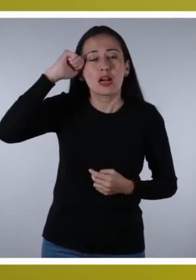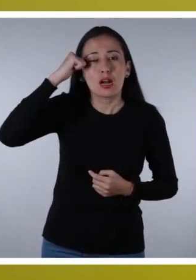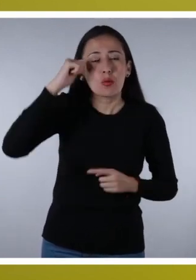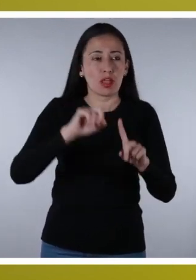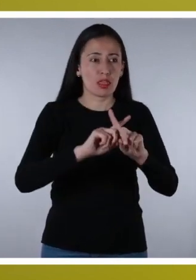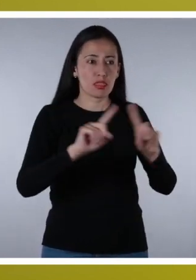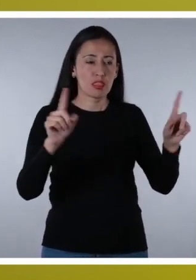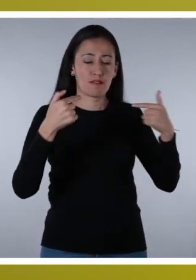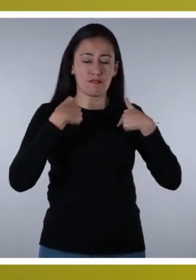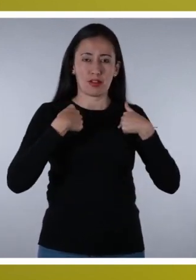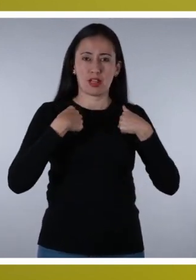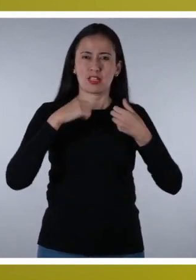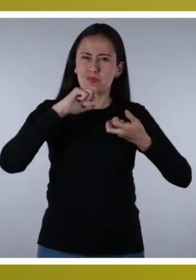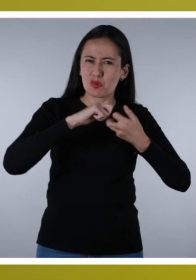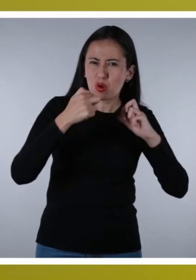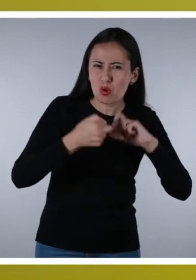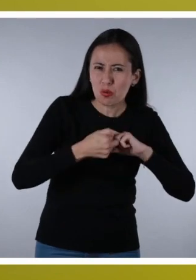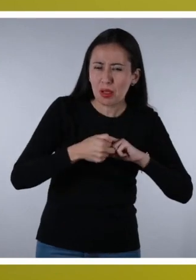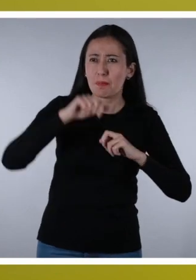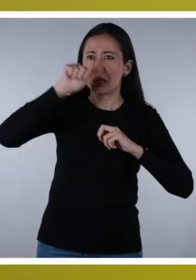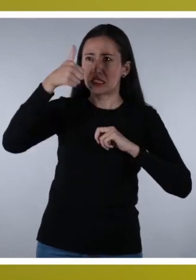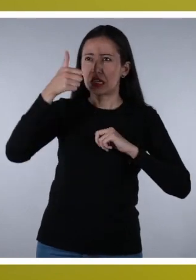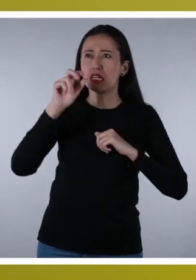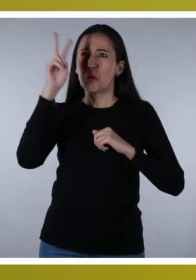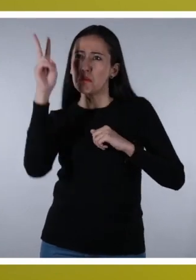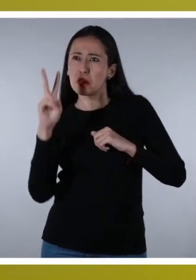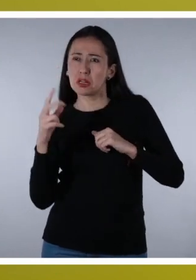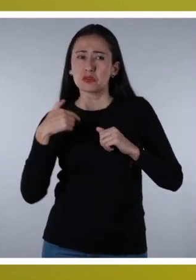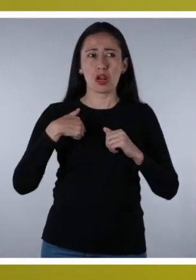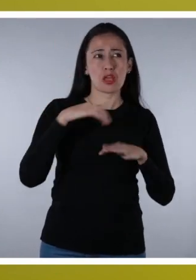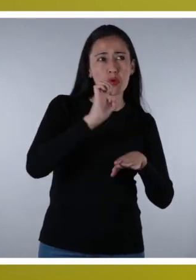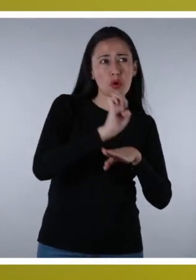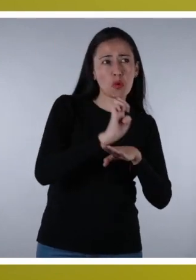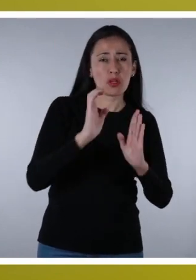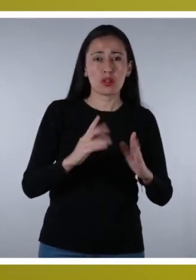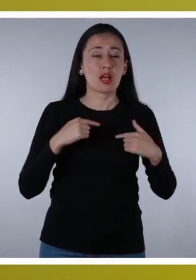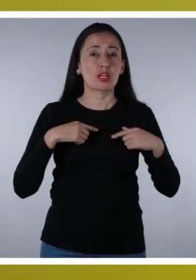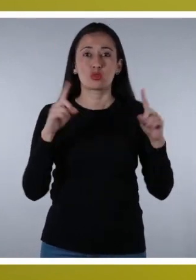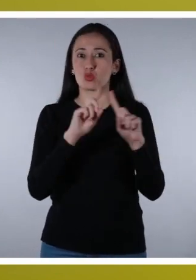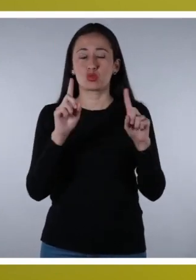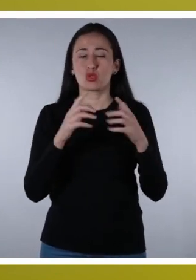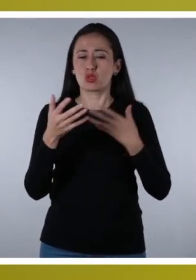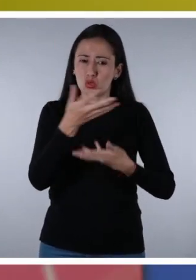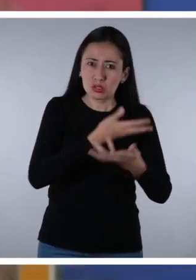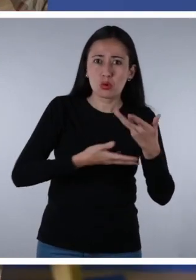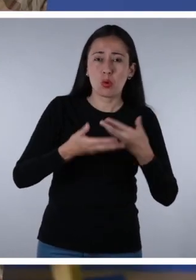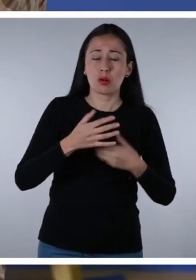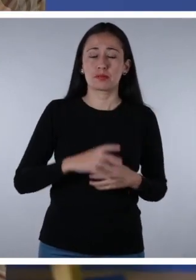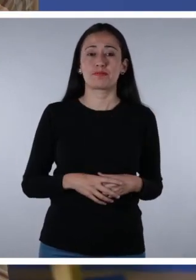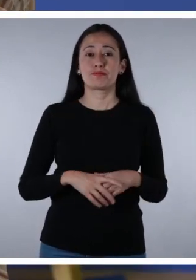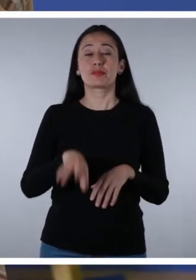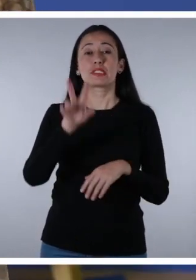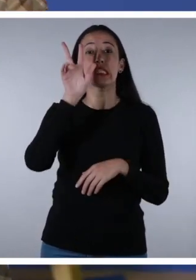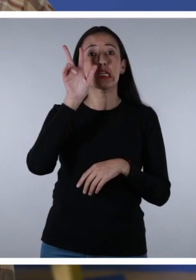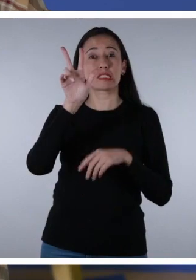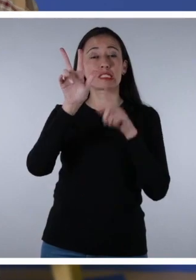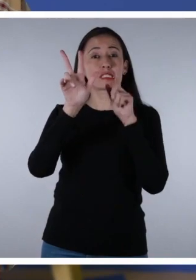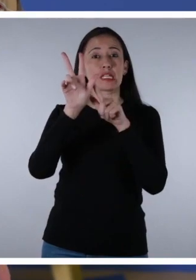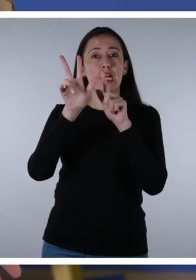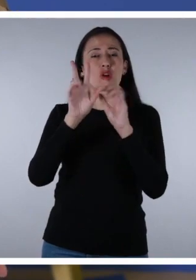individuales no son un problema. Al contrario, gracias a la diversidad nos enriquecemos como sociedad. Tercero,